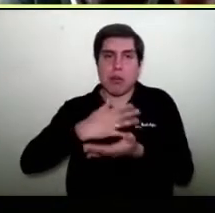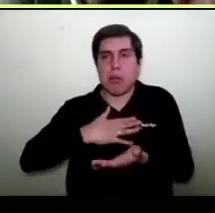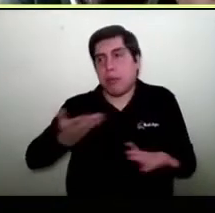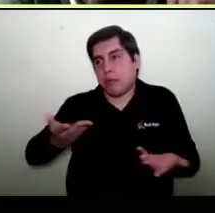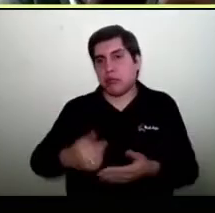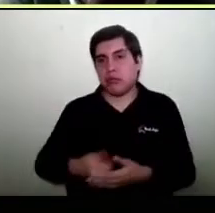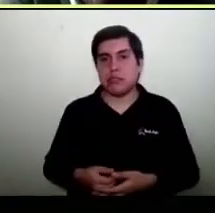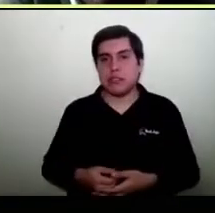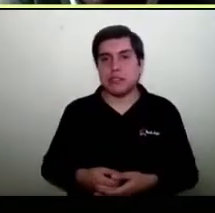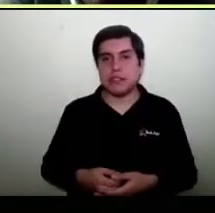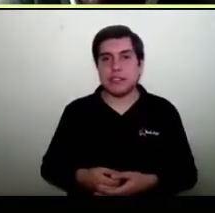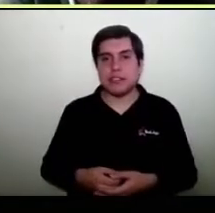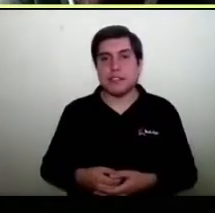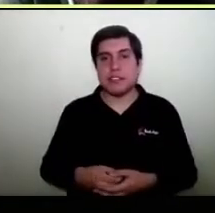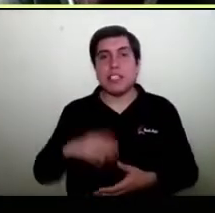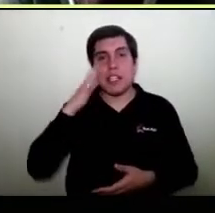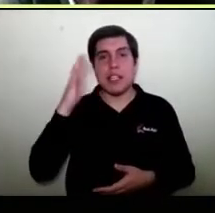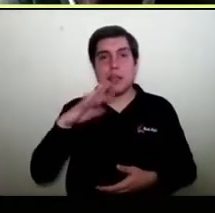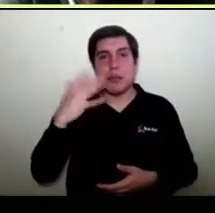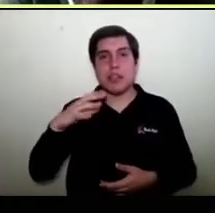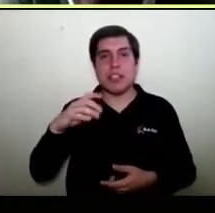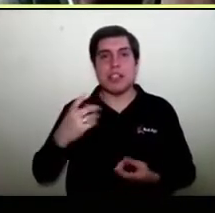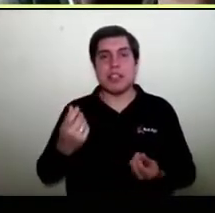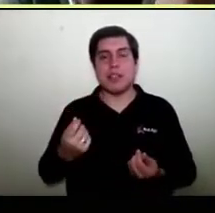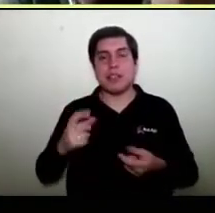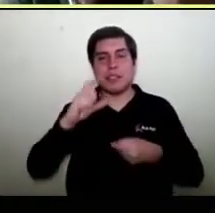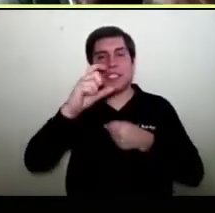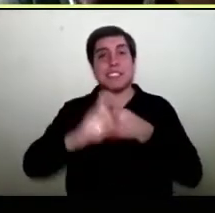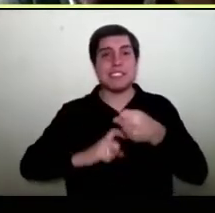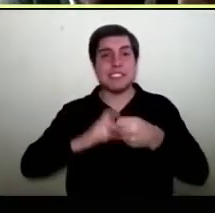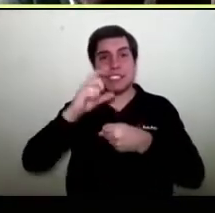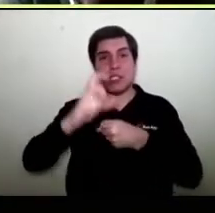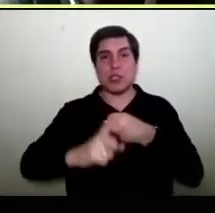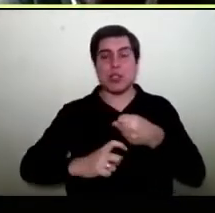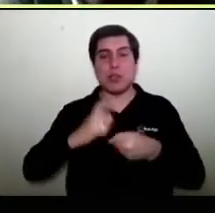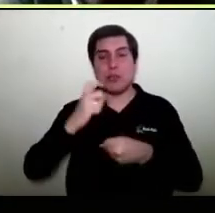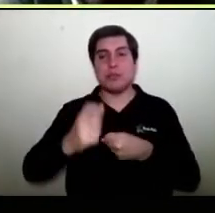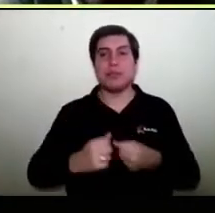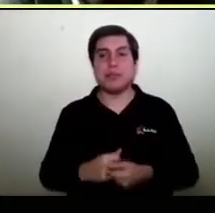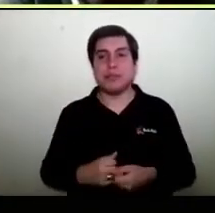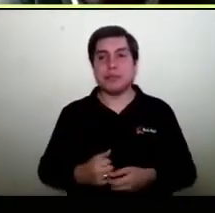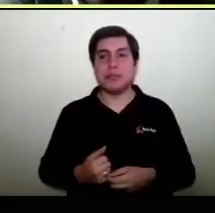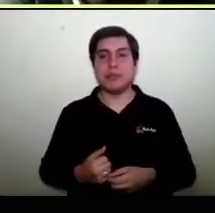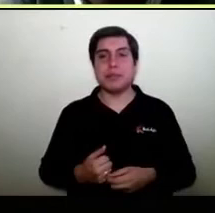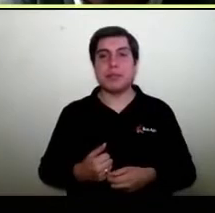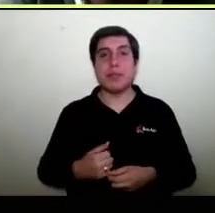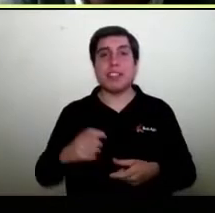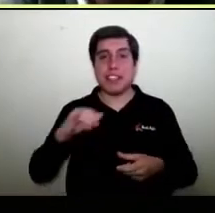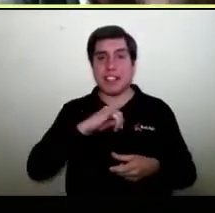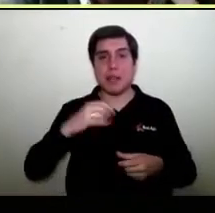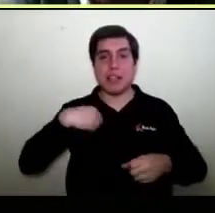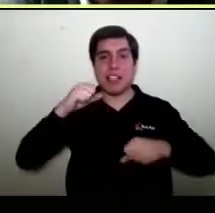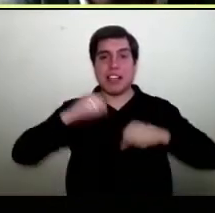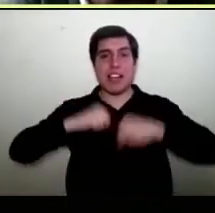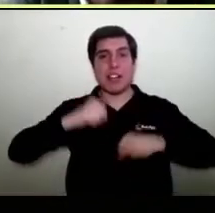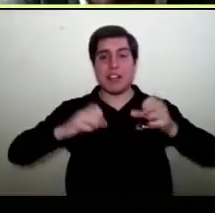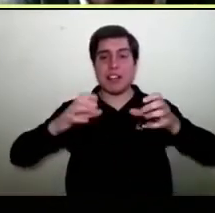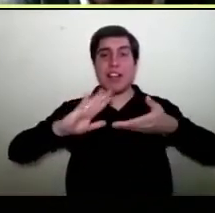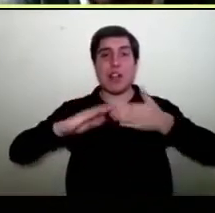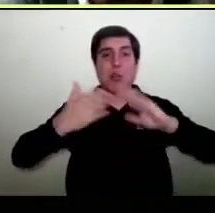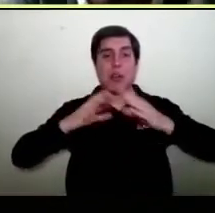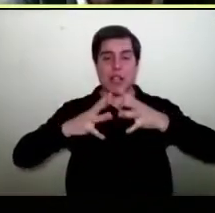Buscar el círculo virtuoso es muy importante. Cuando yo hago por un miembro de la comunidad, lo que estoy haciendo es hacer crecer la comunidad completa.